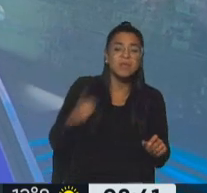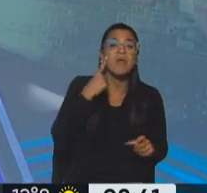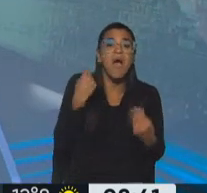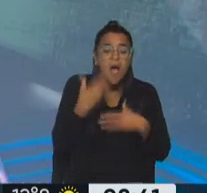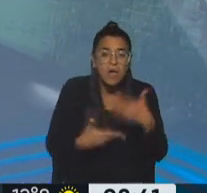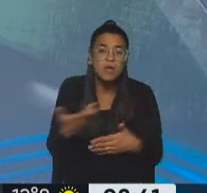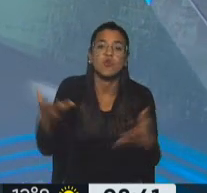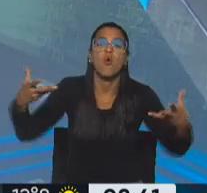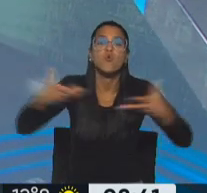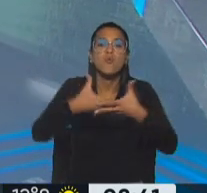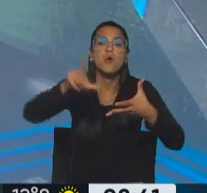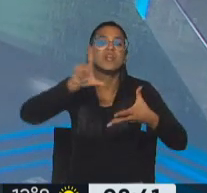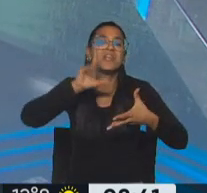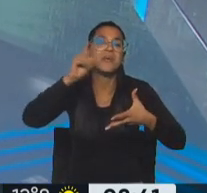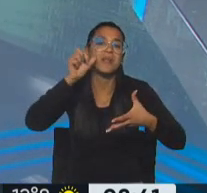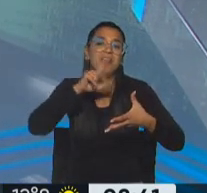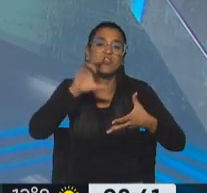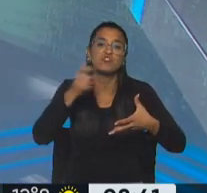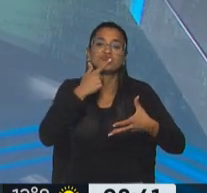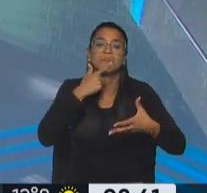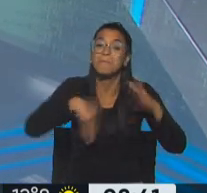pasar con los libertarios, en particular con Javier Milei. Gracias, Vero.